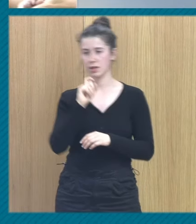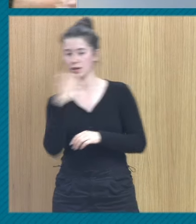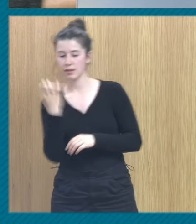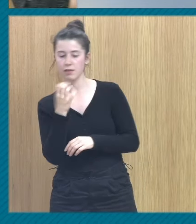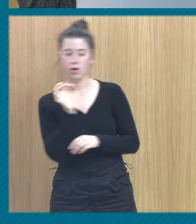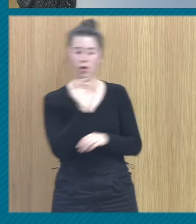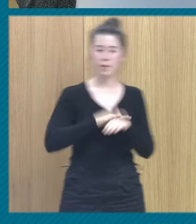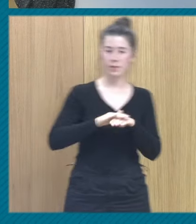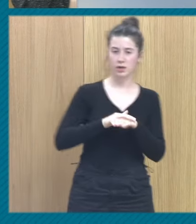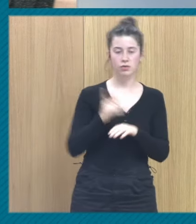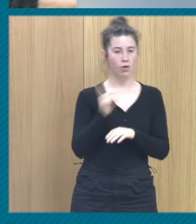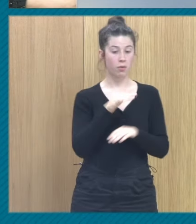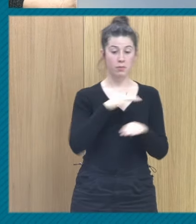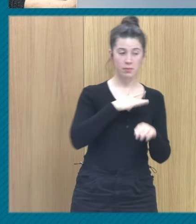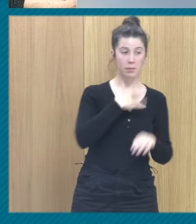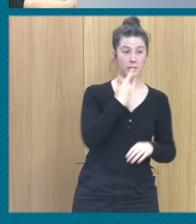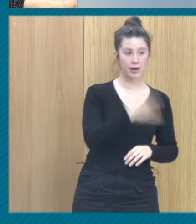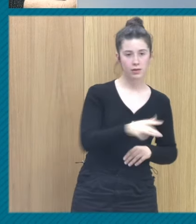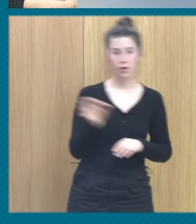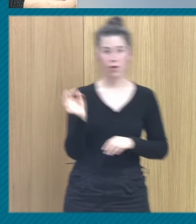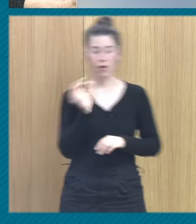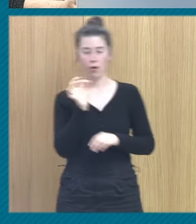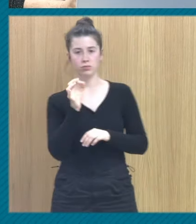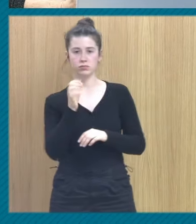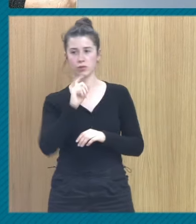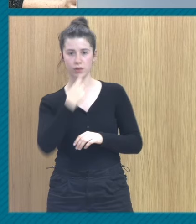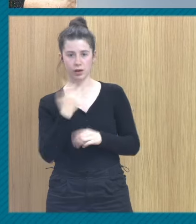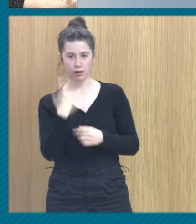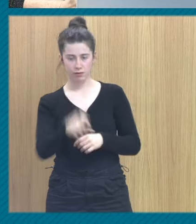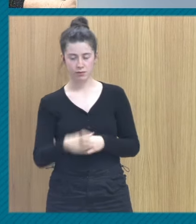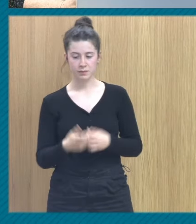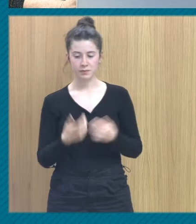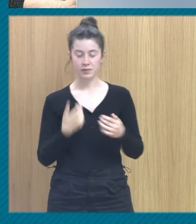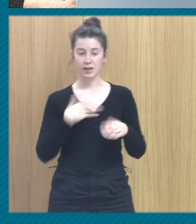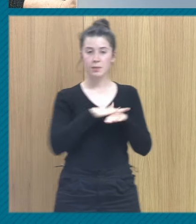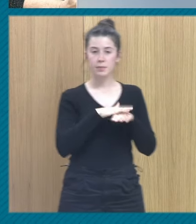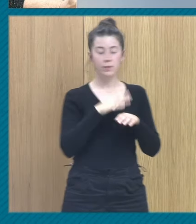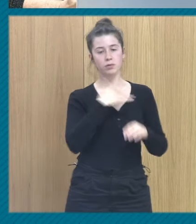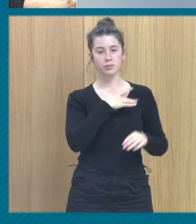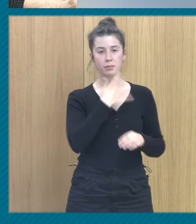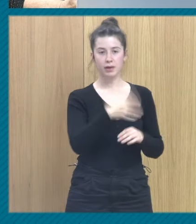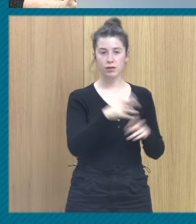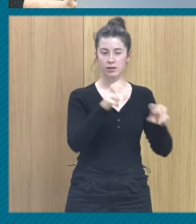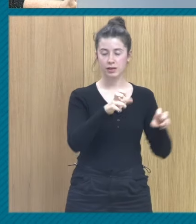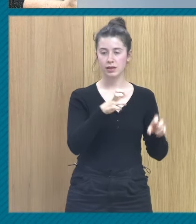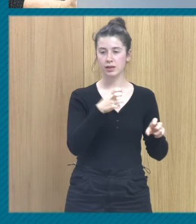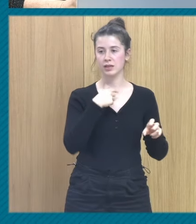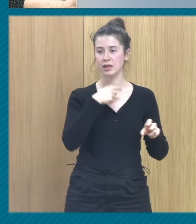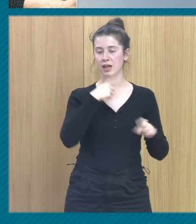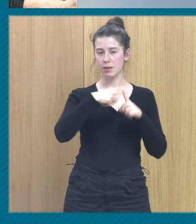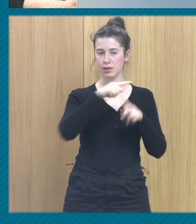ni tienes que odiar ni tienes que perdonar. El perdón, yo siempre lo trabajo con la gente y le digo, vamos a ver, el perdón tiene como dos niveles.